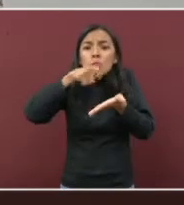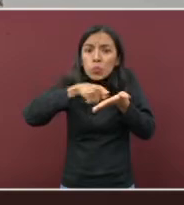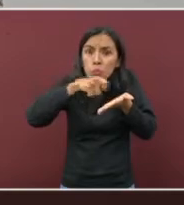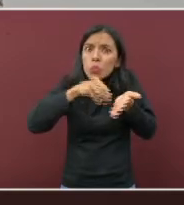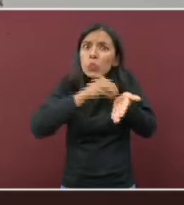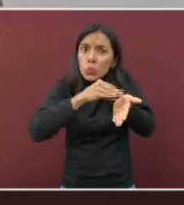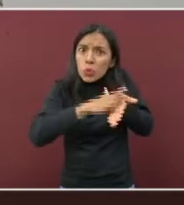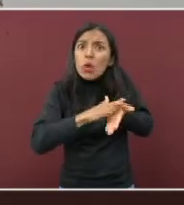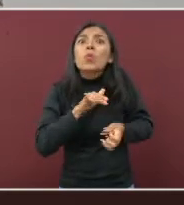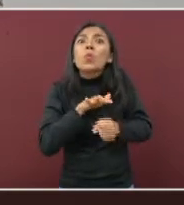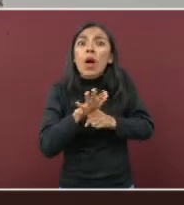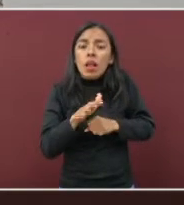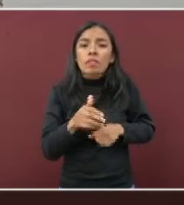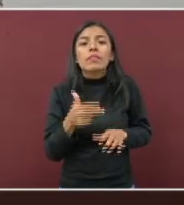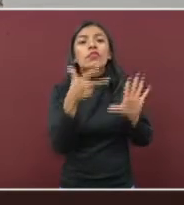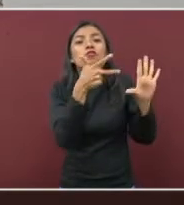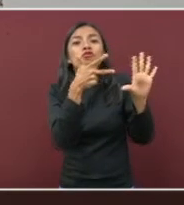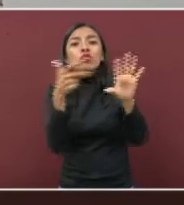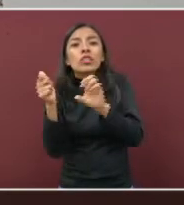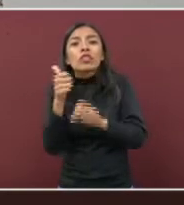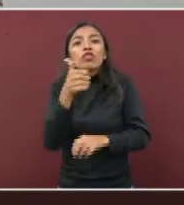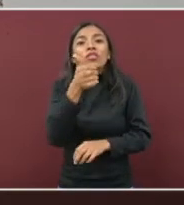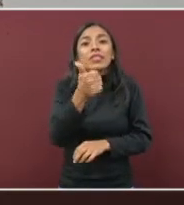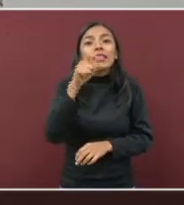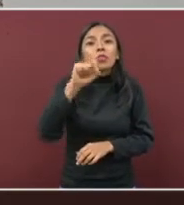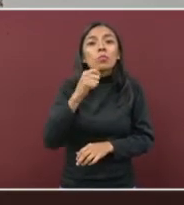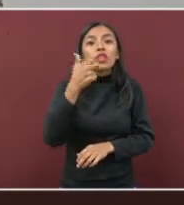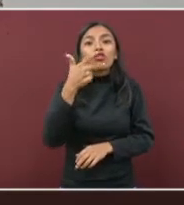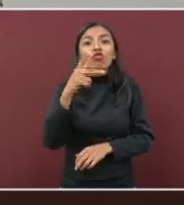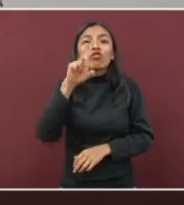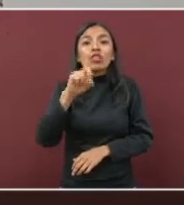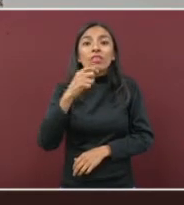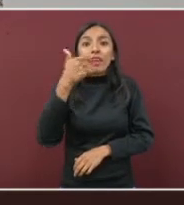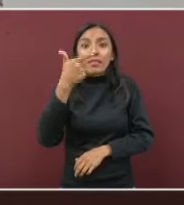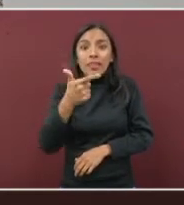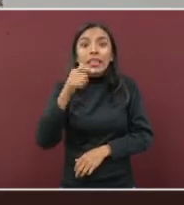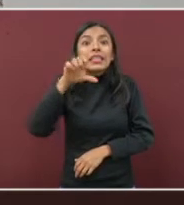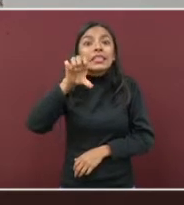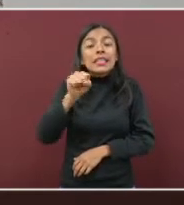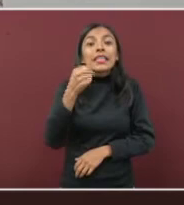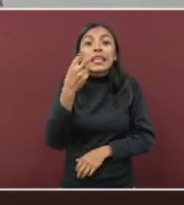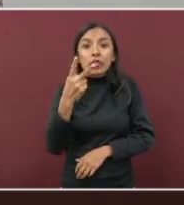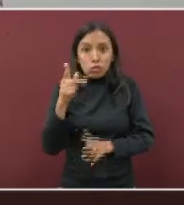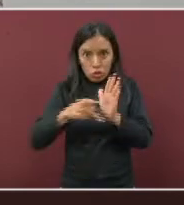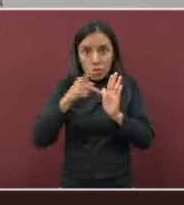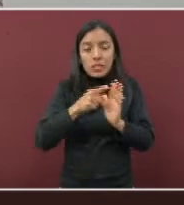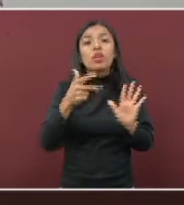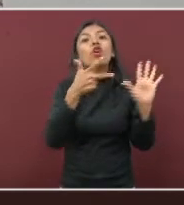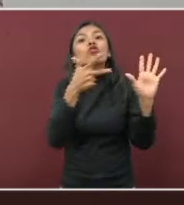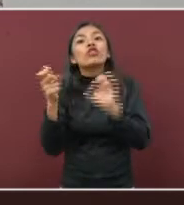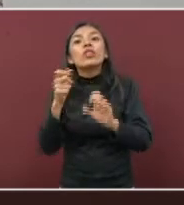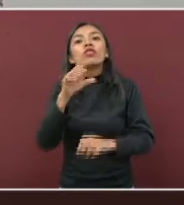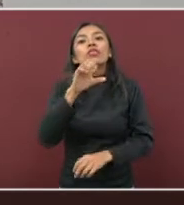es el 800-628-3762, en